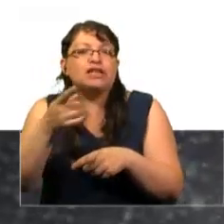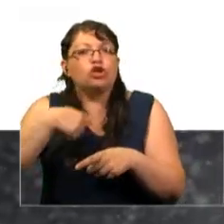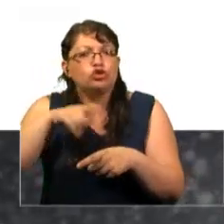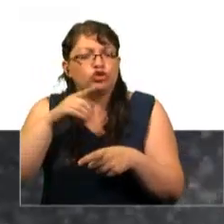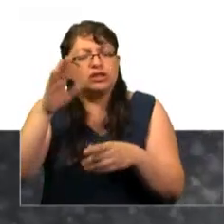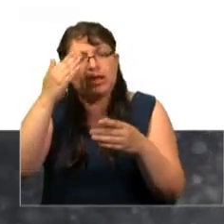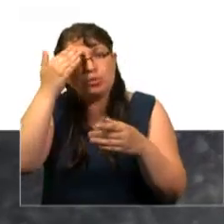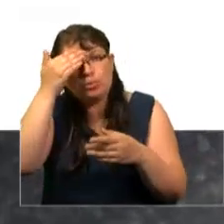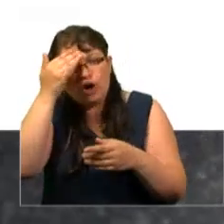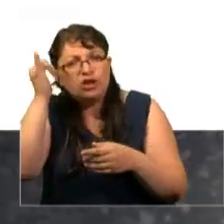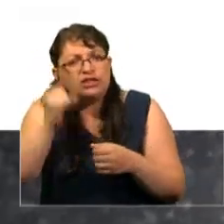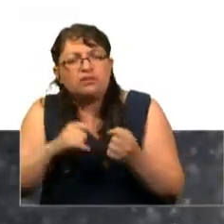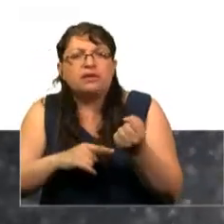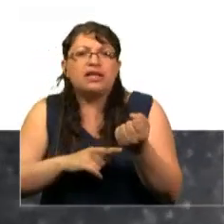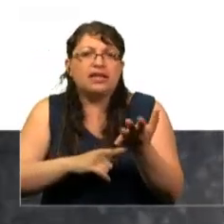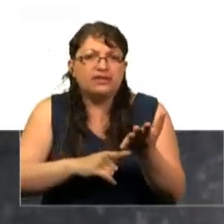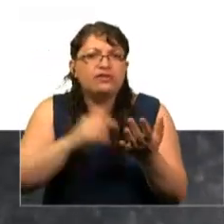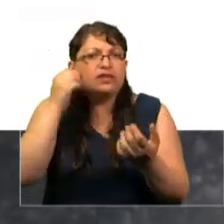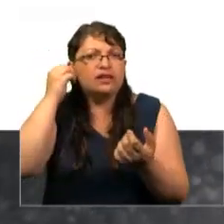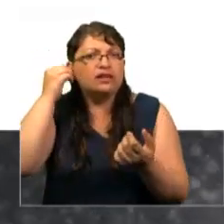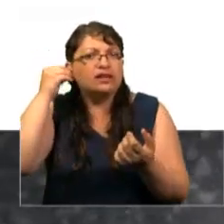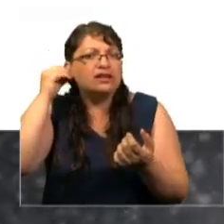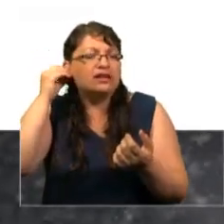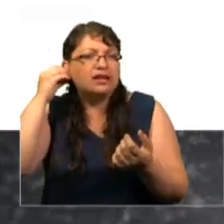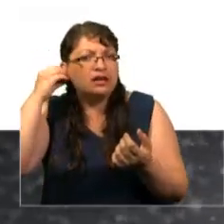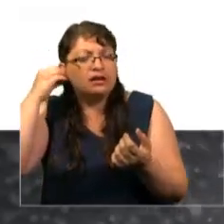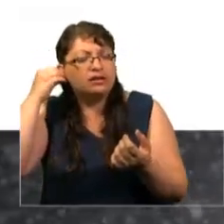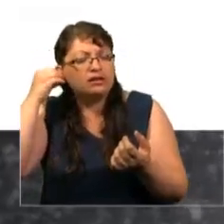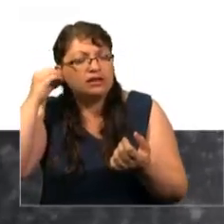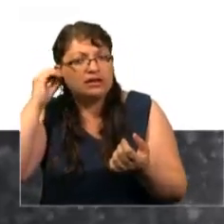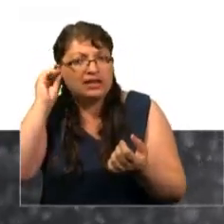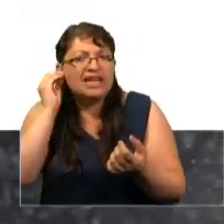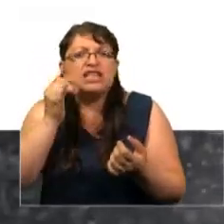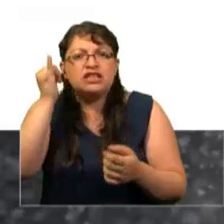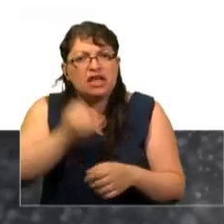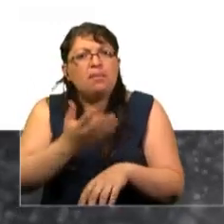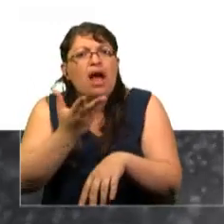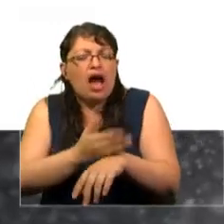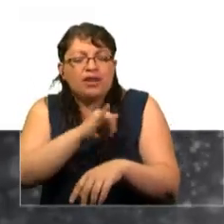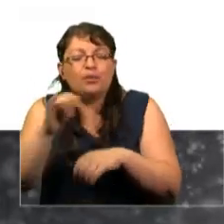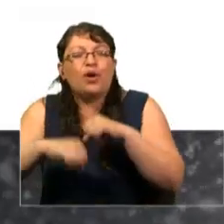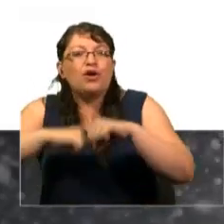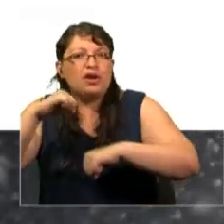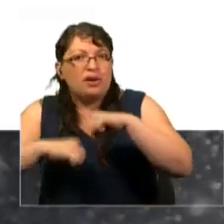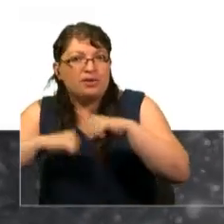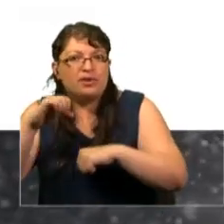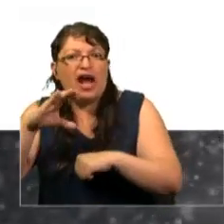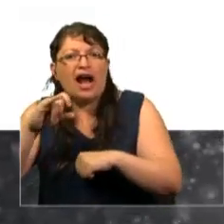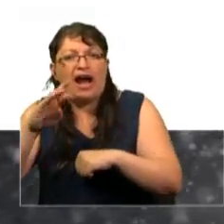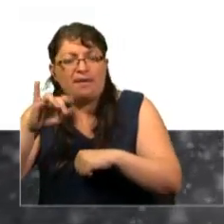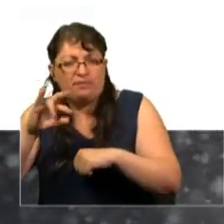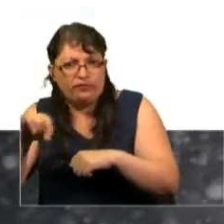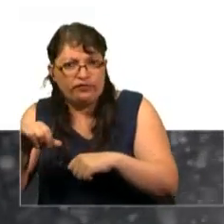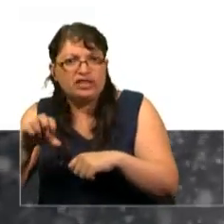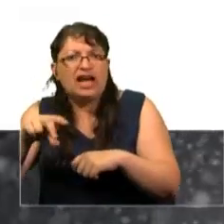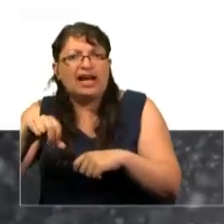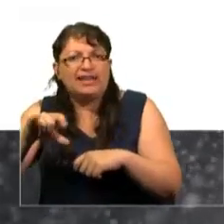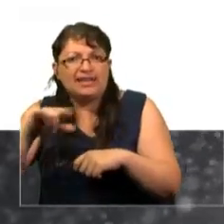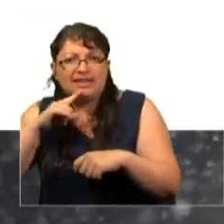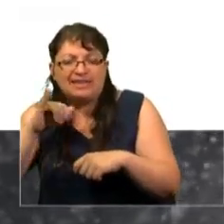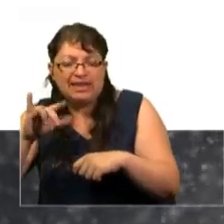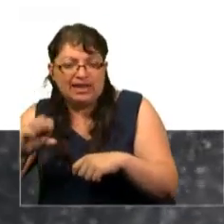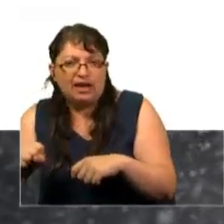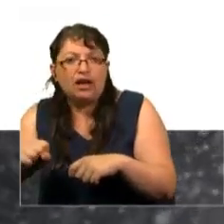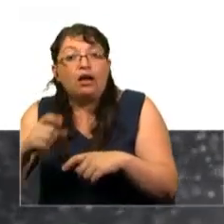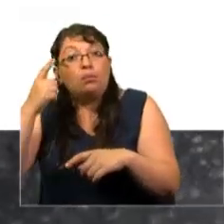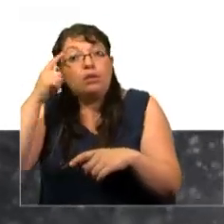de la tecnología, siempre va a haber un Cambridge Analytica, que es terrible para mí, que era Cambridge Analytica. Pero si ven